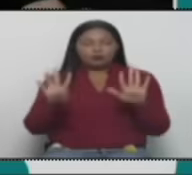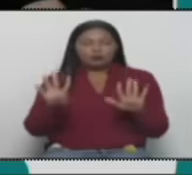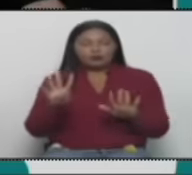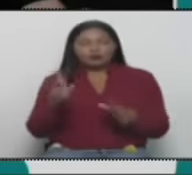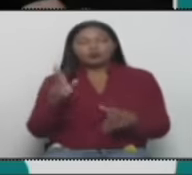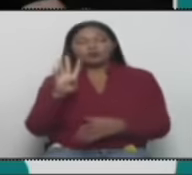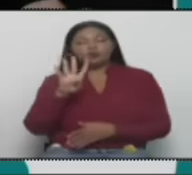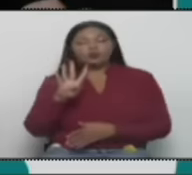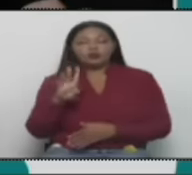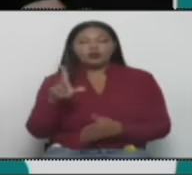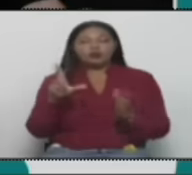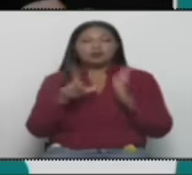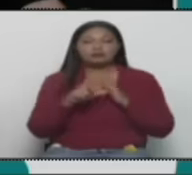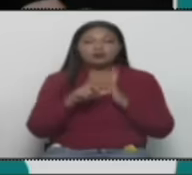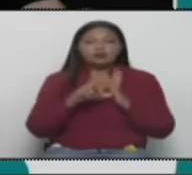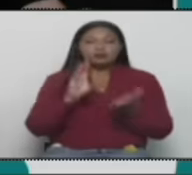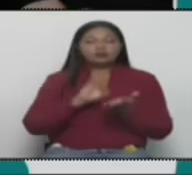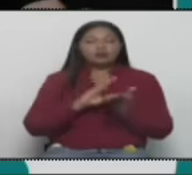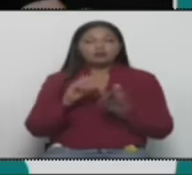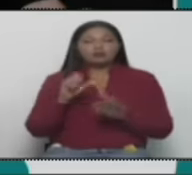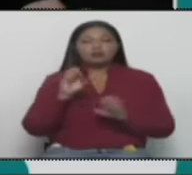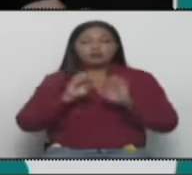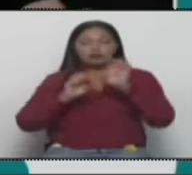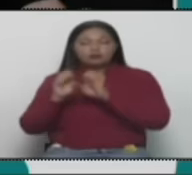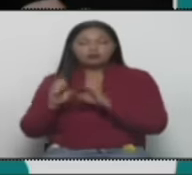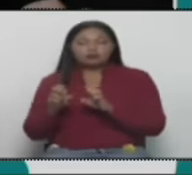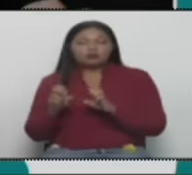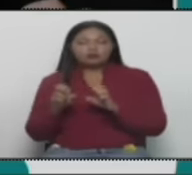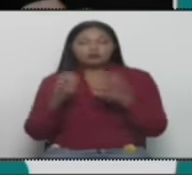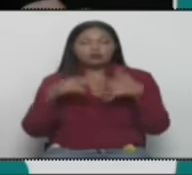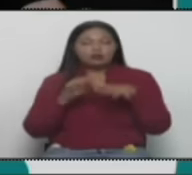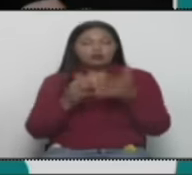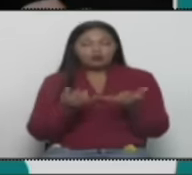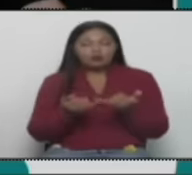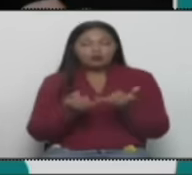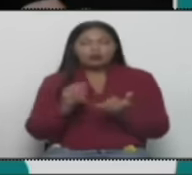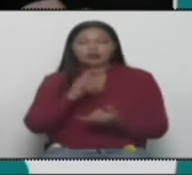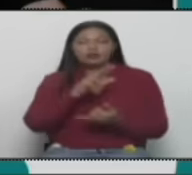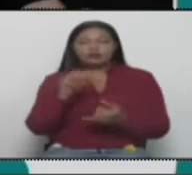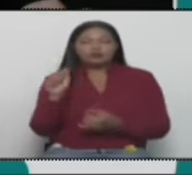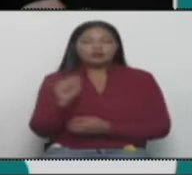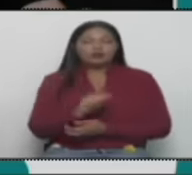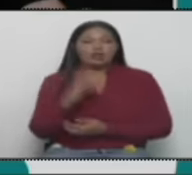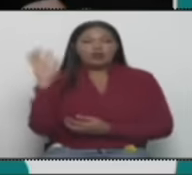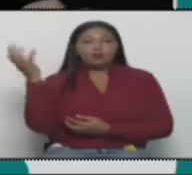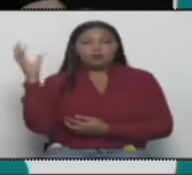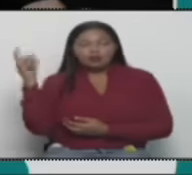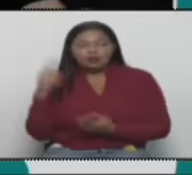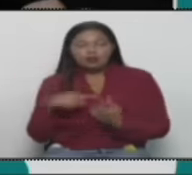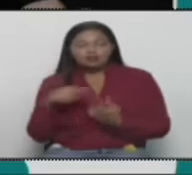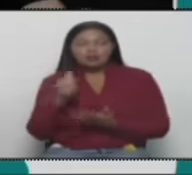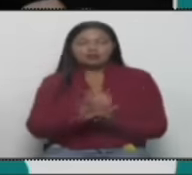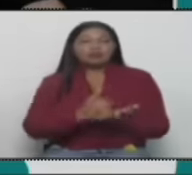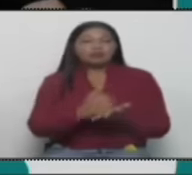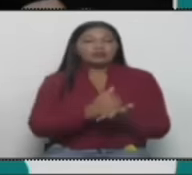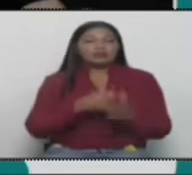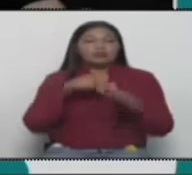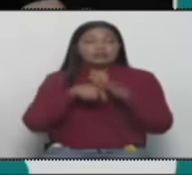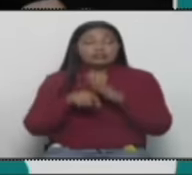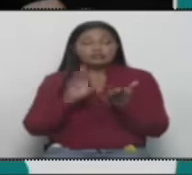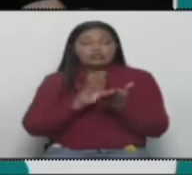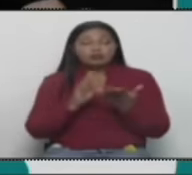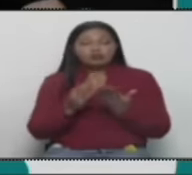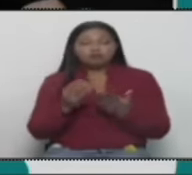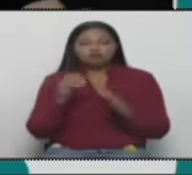de diagnóstico integral, centros de salud, 30 ambulancias, farmacias, centro de almacenamiento de